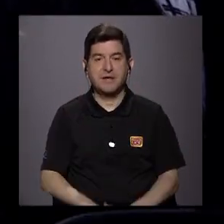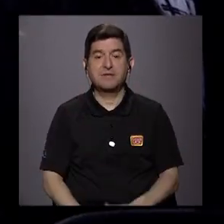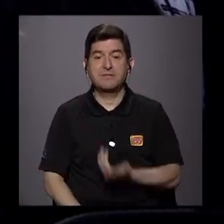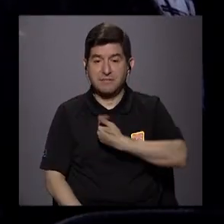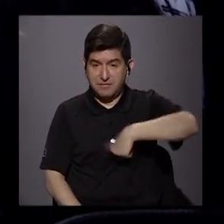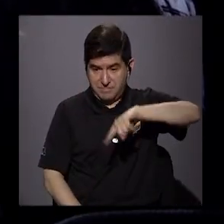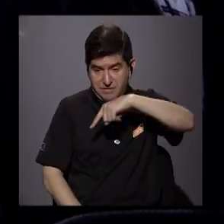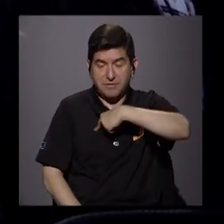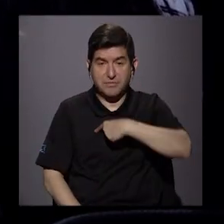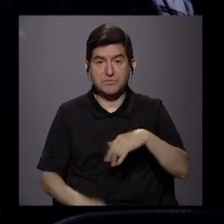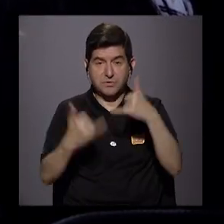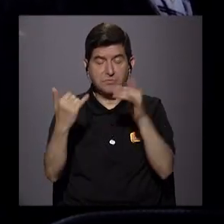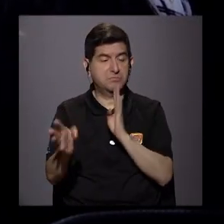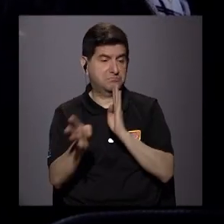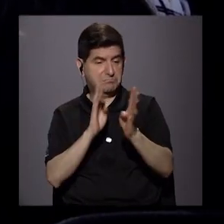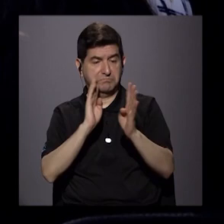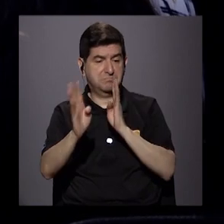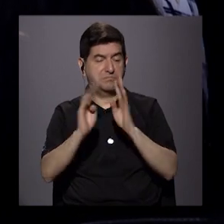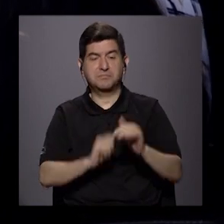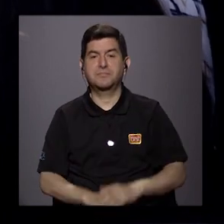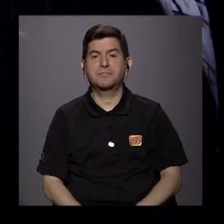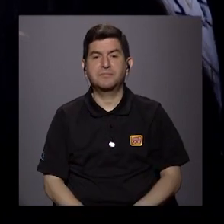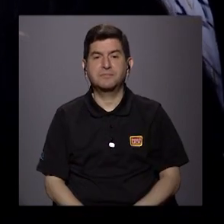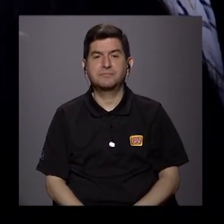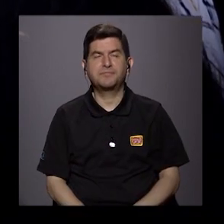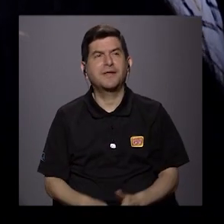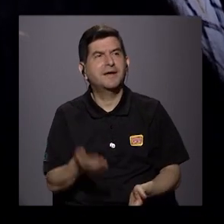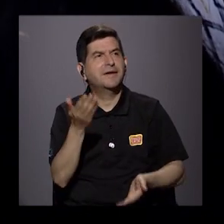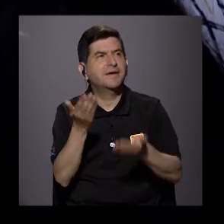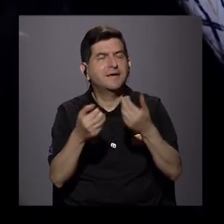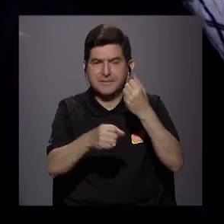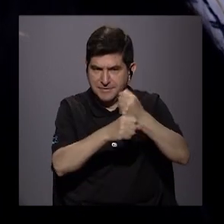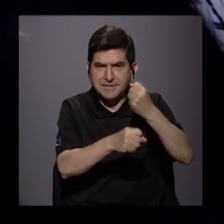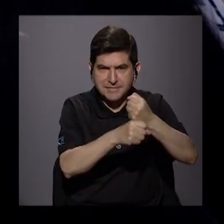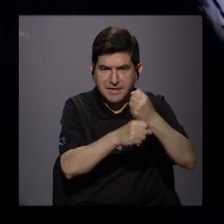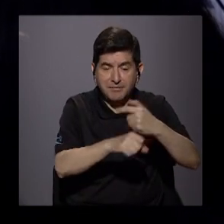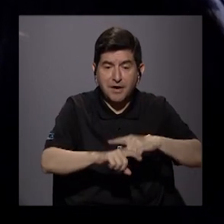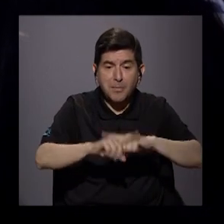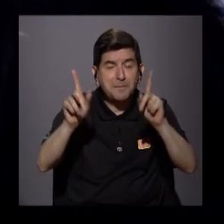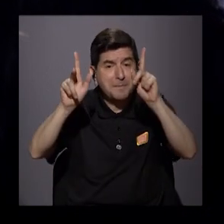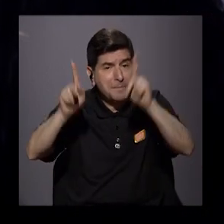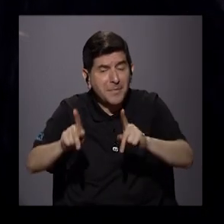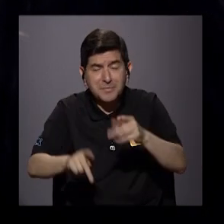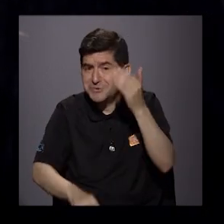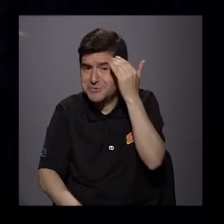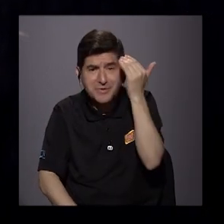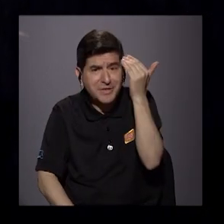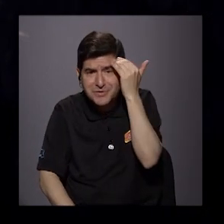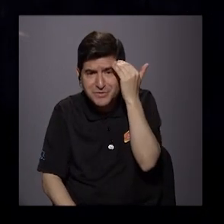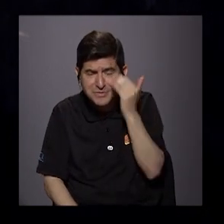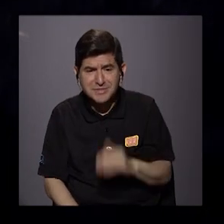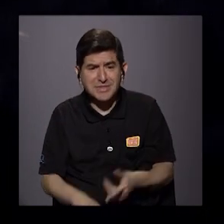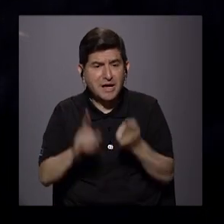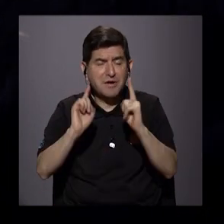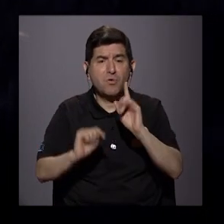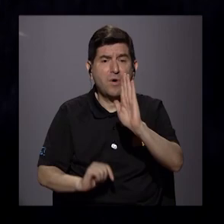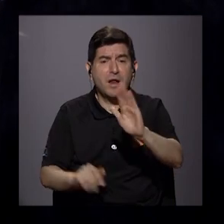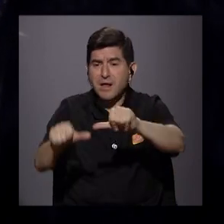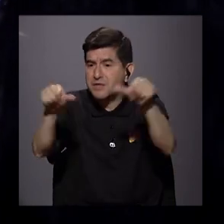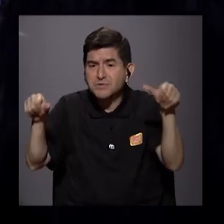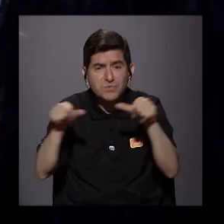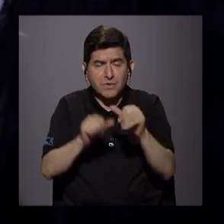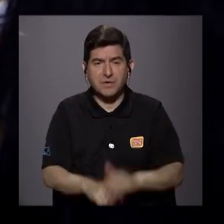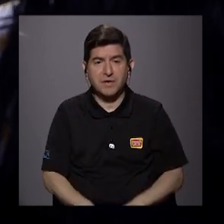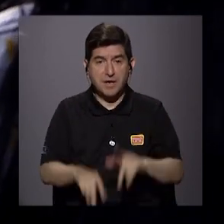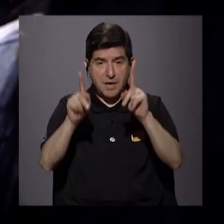incluso hemos conversado sobre, hay empleos, pero las personas no saben cuáles empleos hay en la zona donde viven.